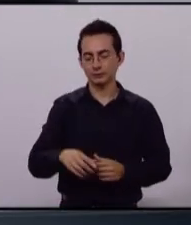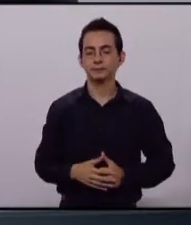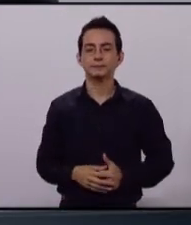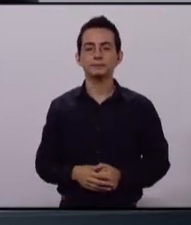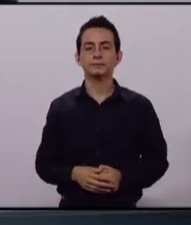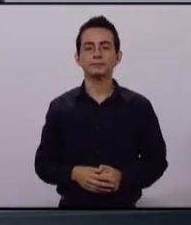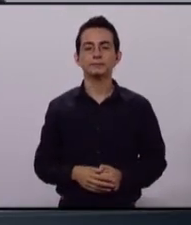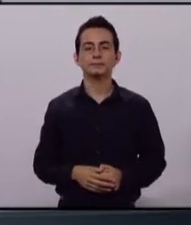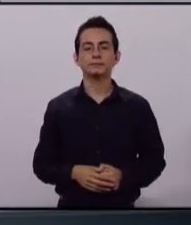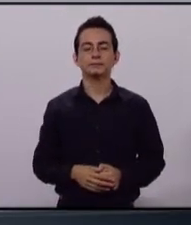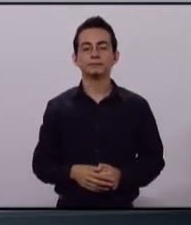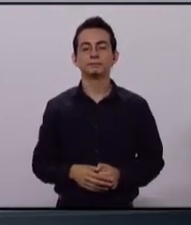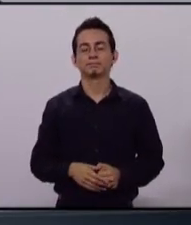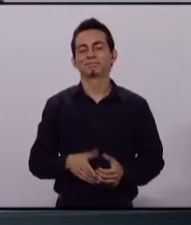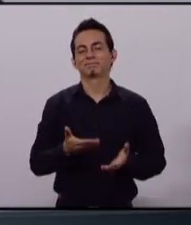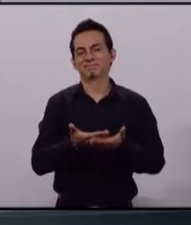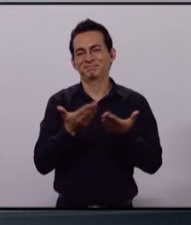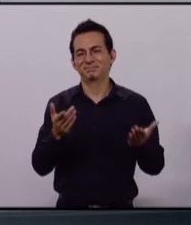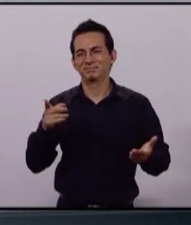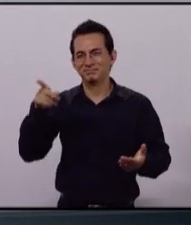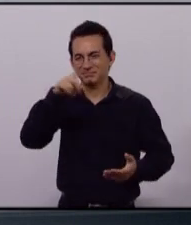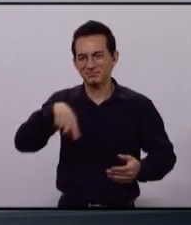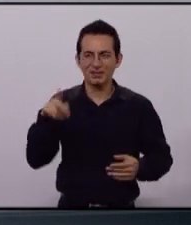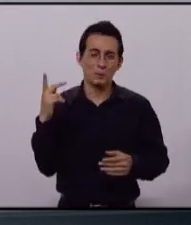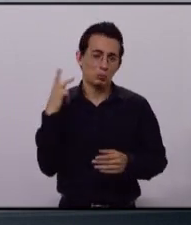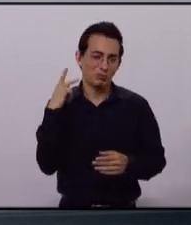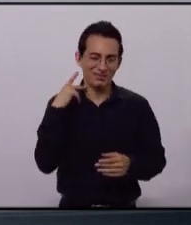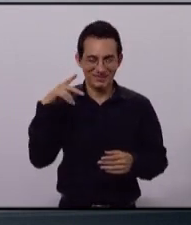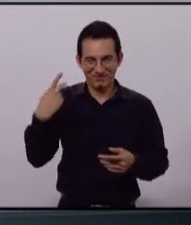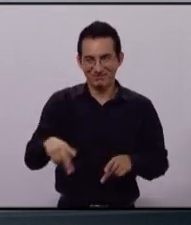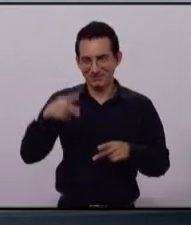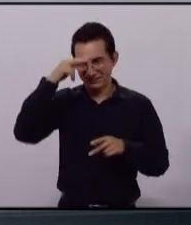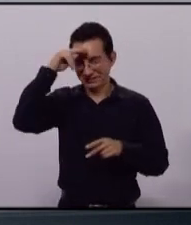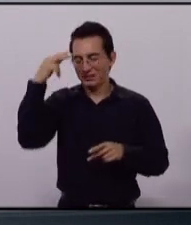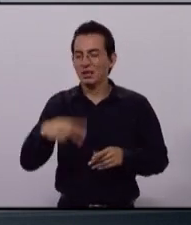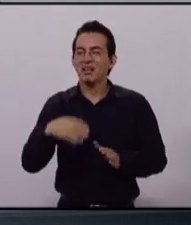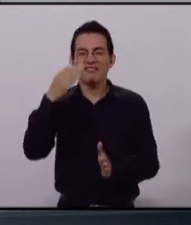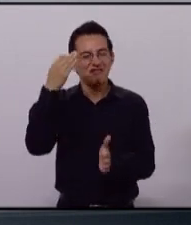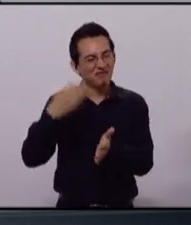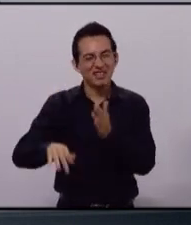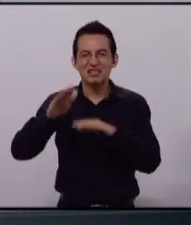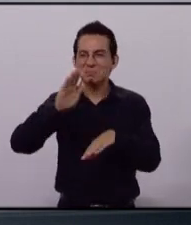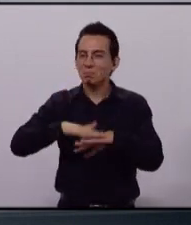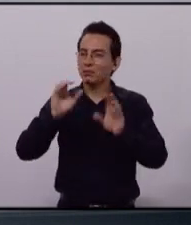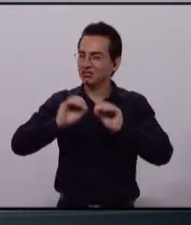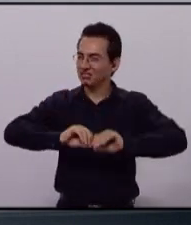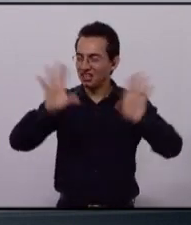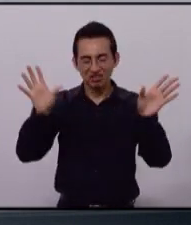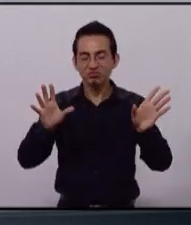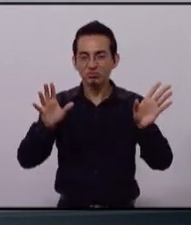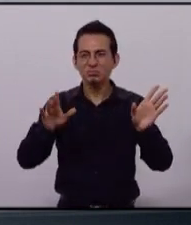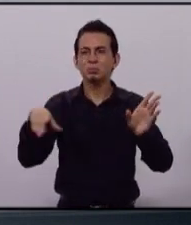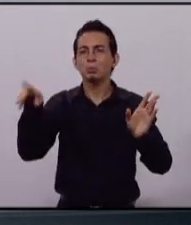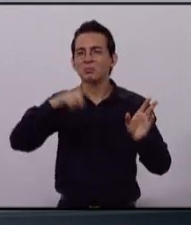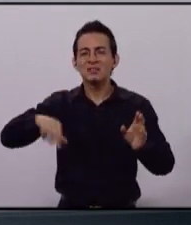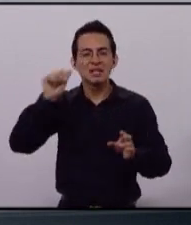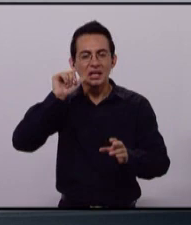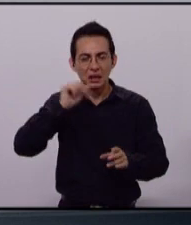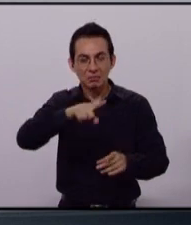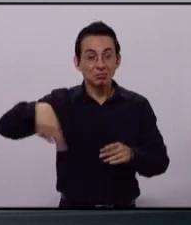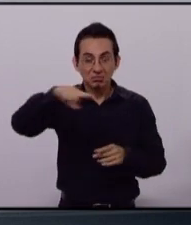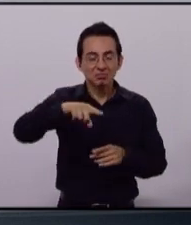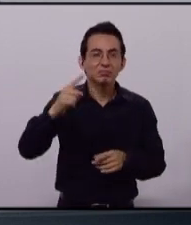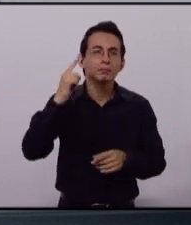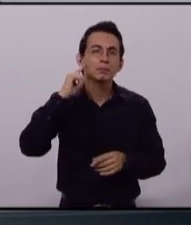Coherencia es lo que le está faltando a la política mexicana. Realmente, ¿cuántos y cuántos discursos hemos escuchado